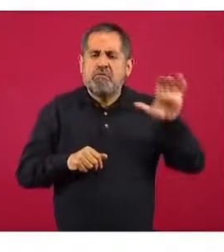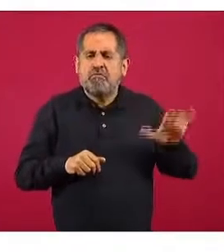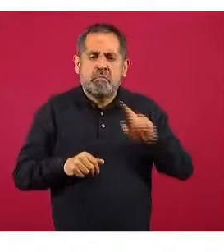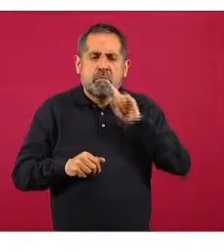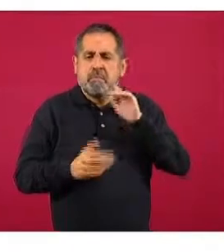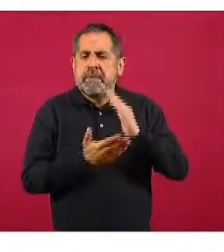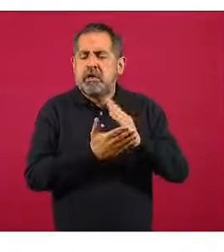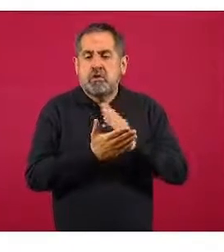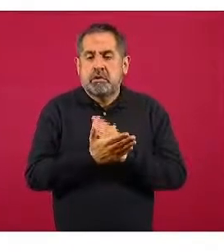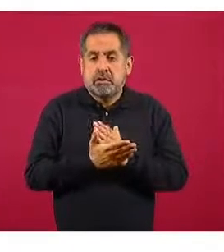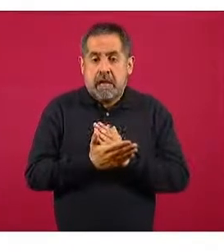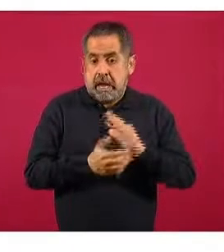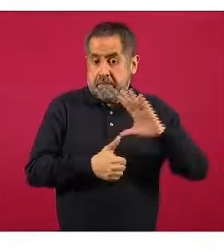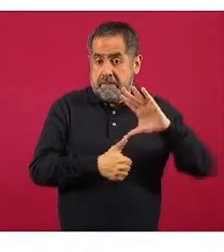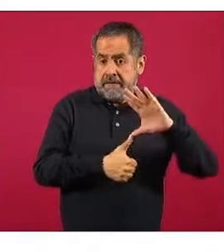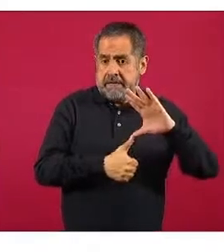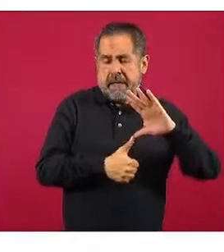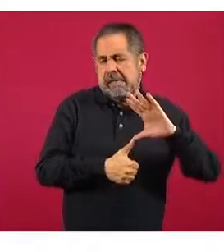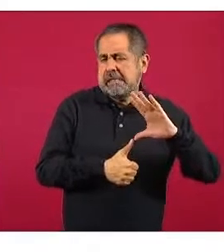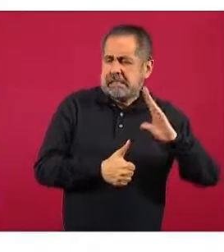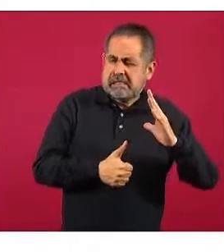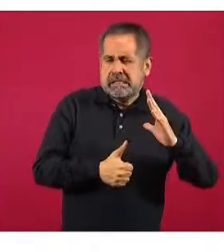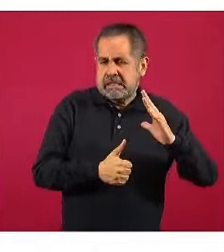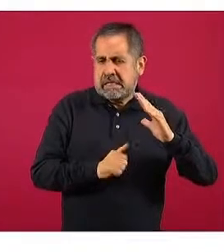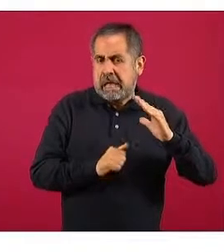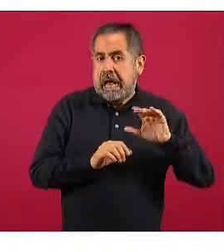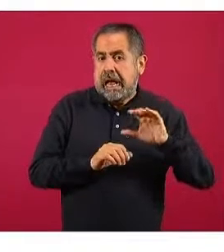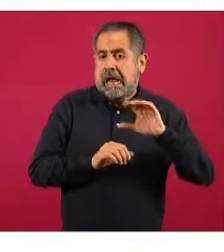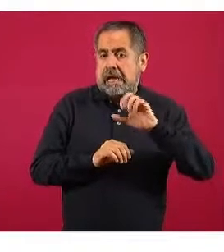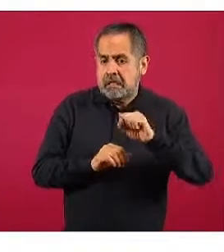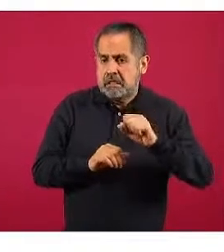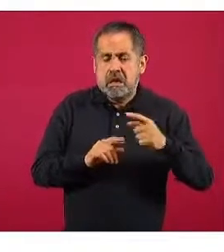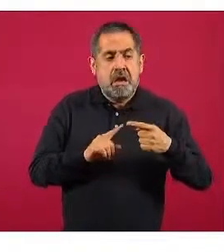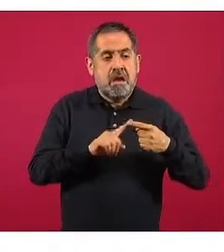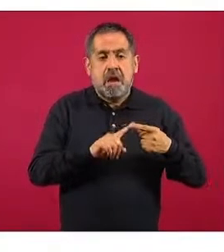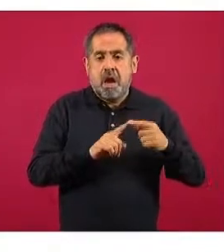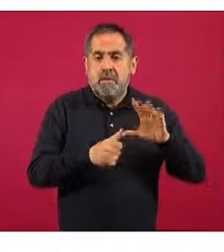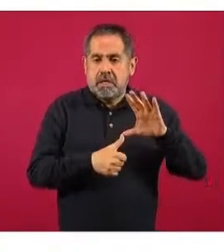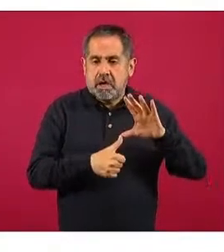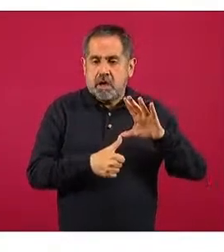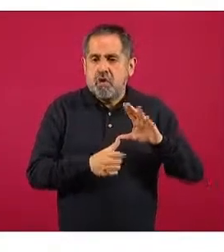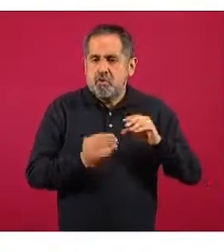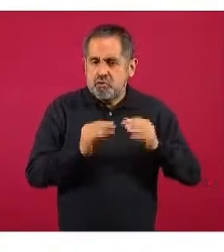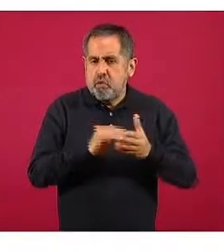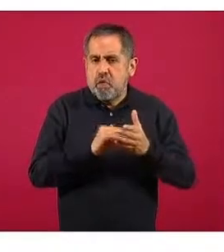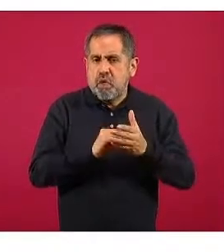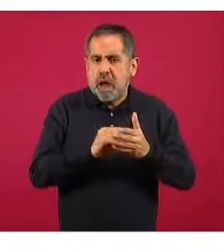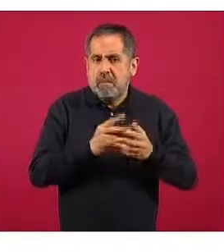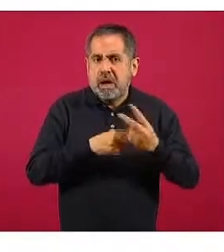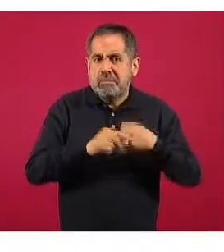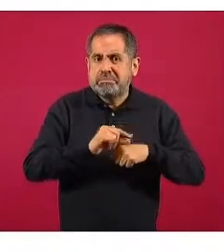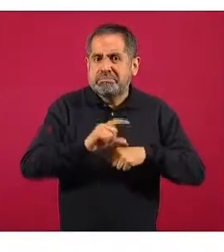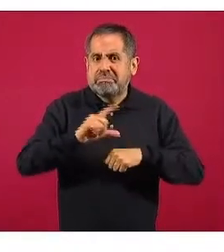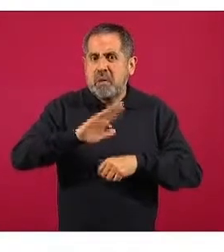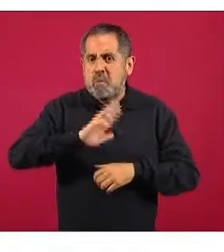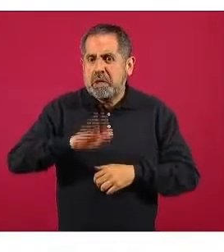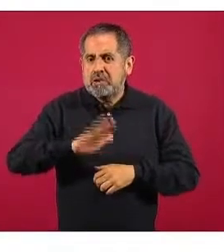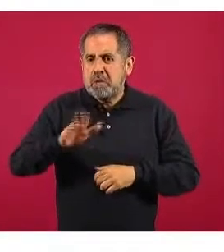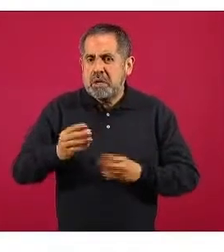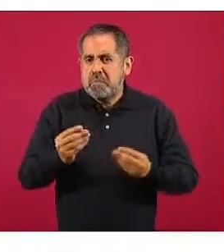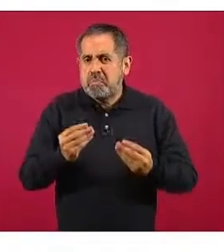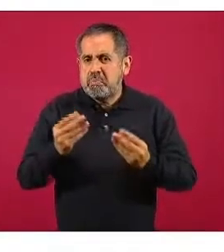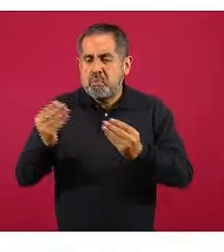inclusive por América del Norte, aunque vemos que América del Norte continúa con esta tendencia ascendente importante,